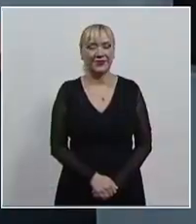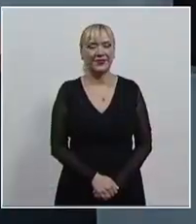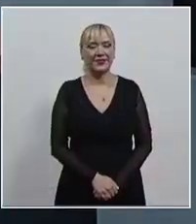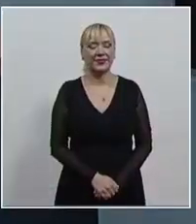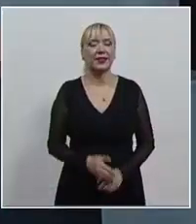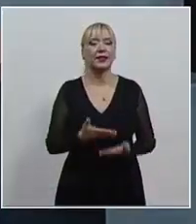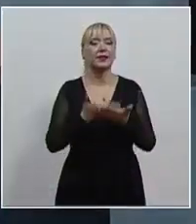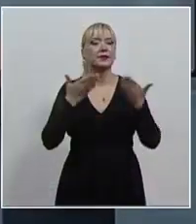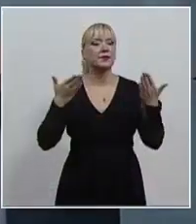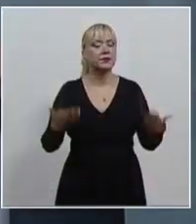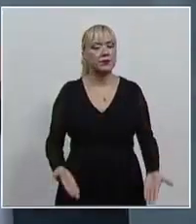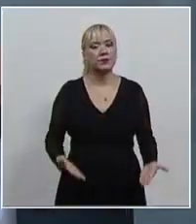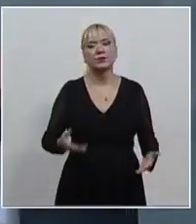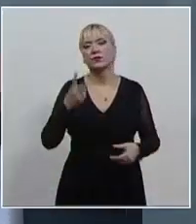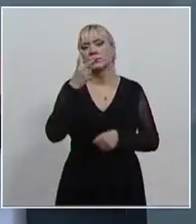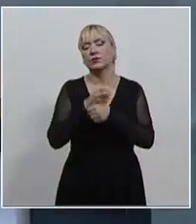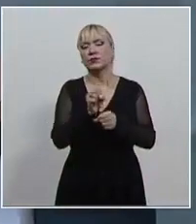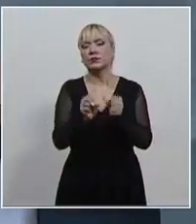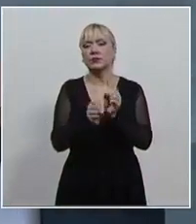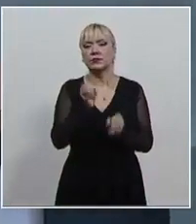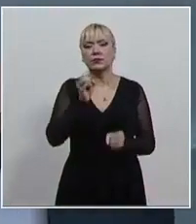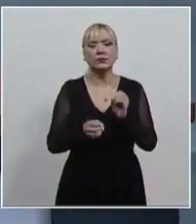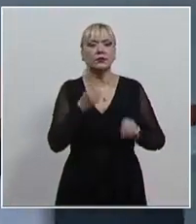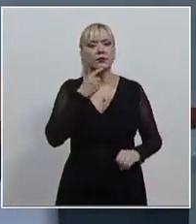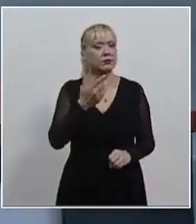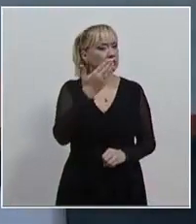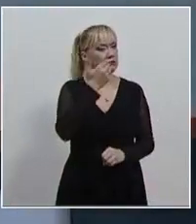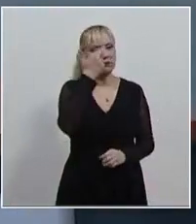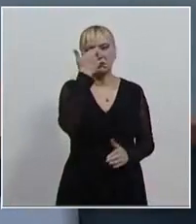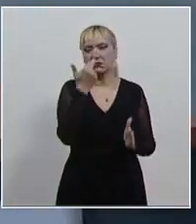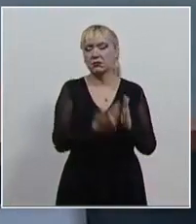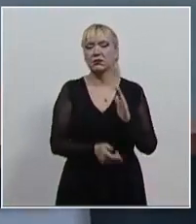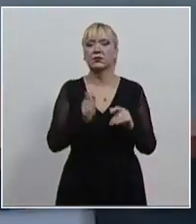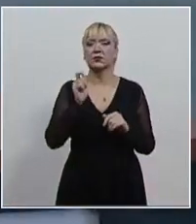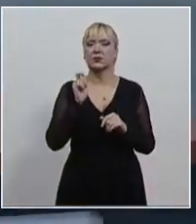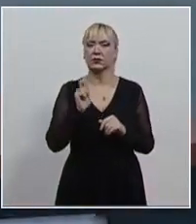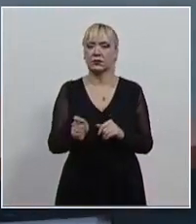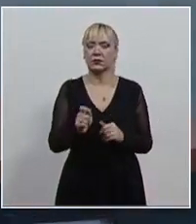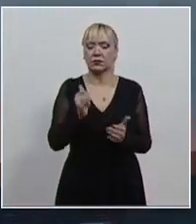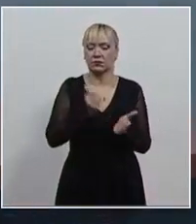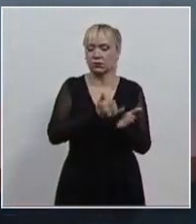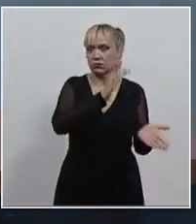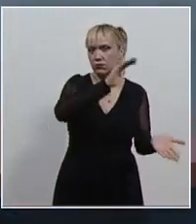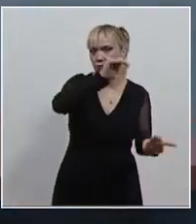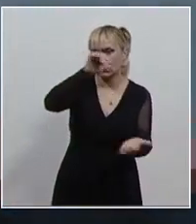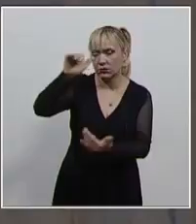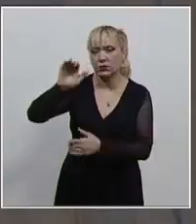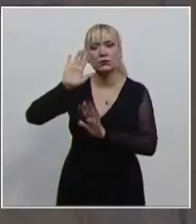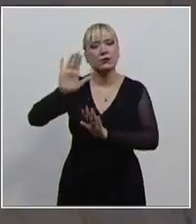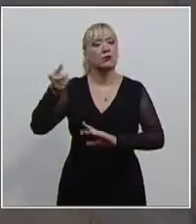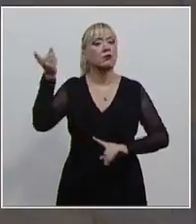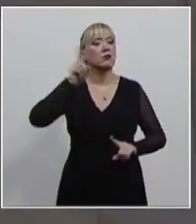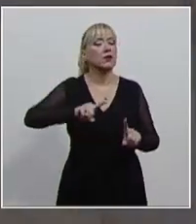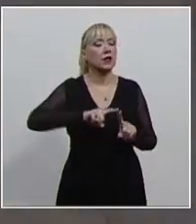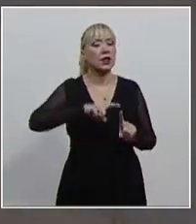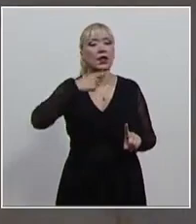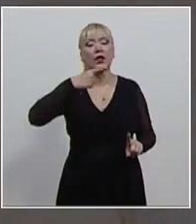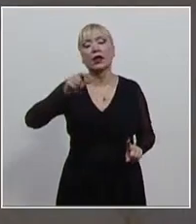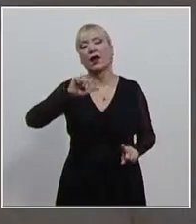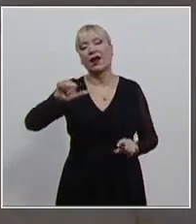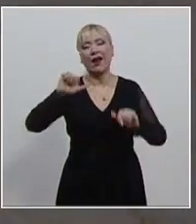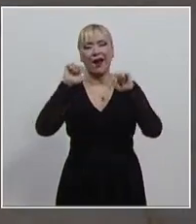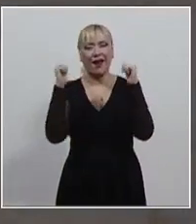La segunda sala también determinó que no trasgrede el principio de proporcionalidad tributaria la disposición que impide que las sociedades